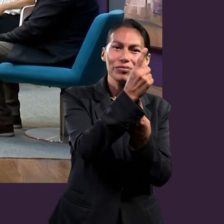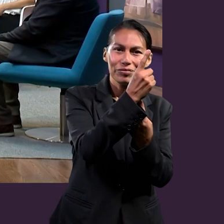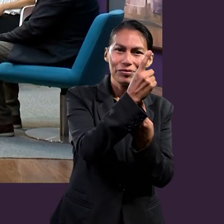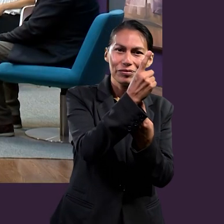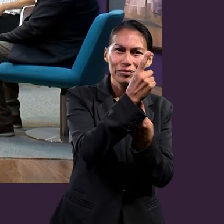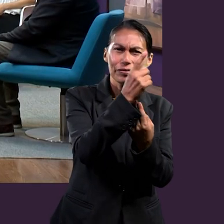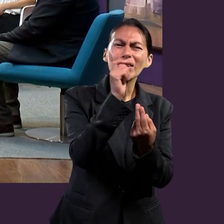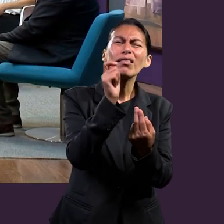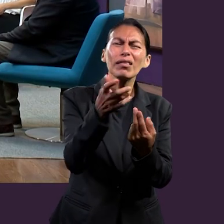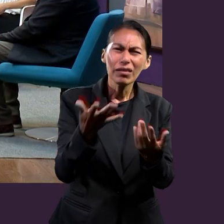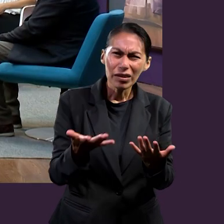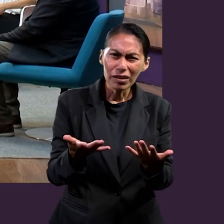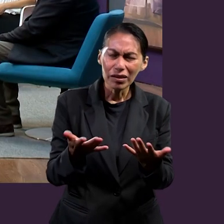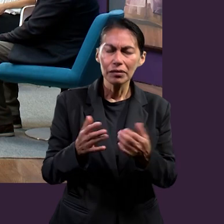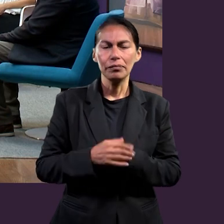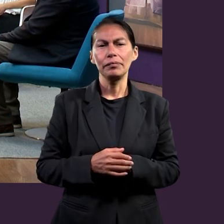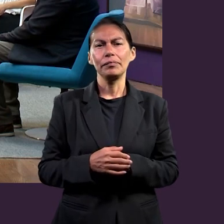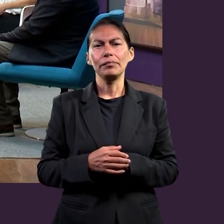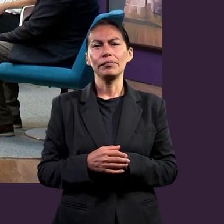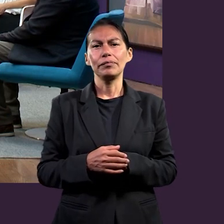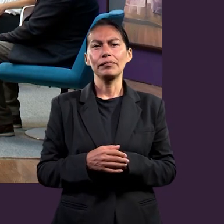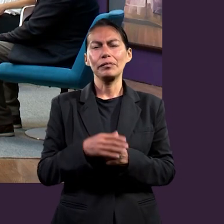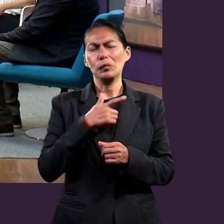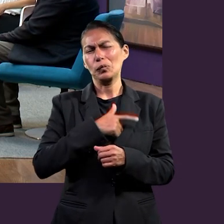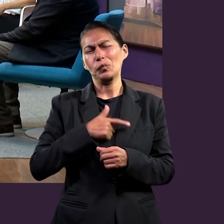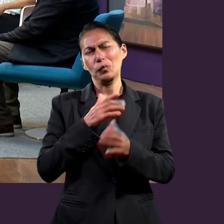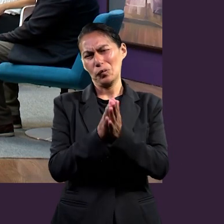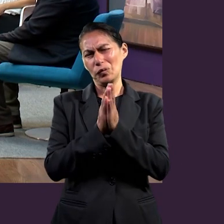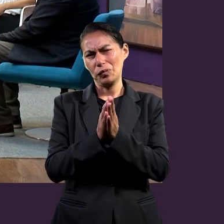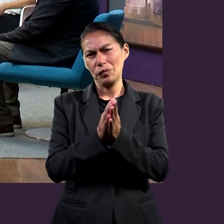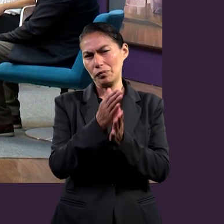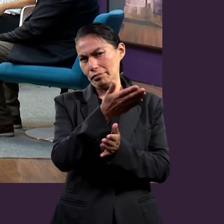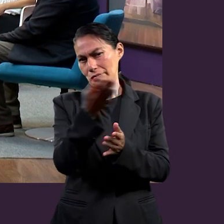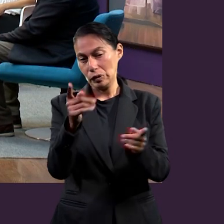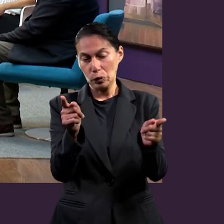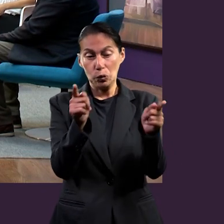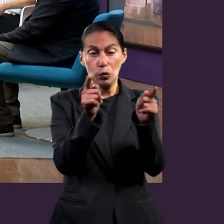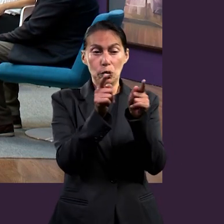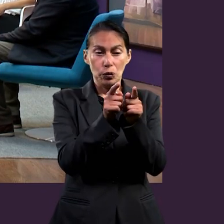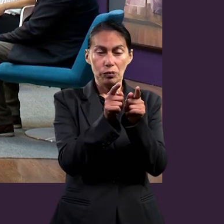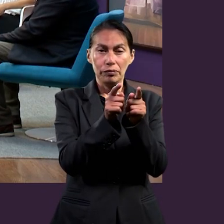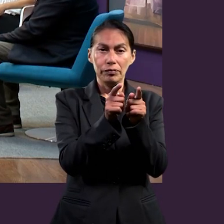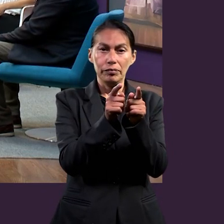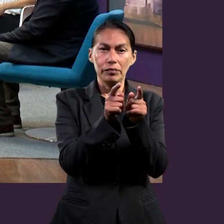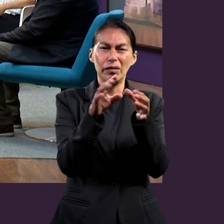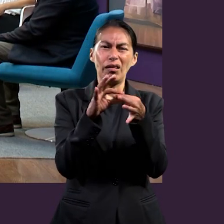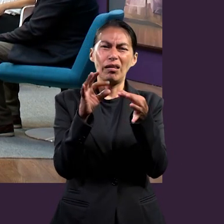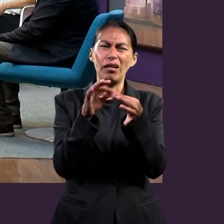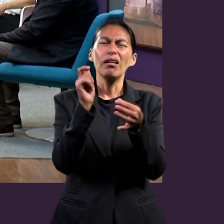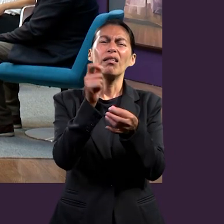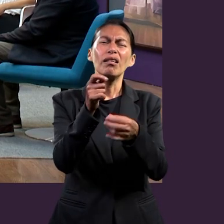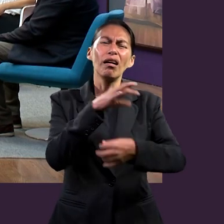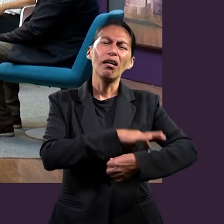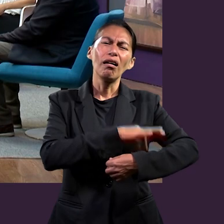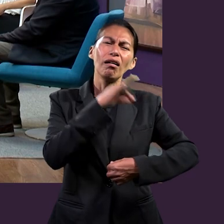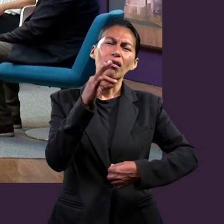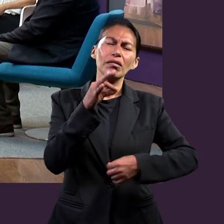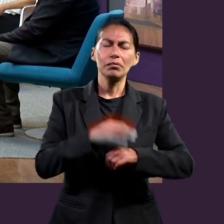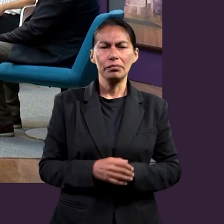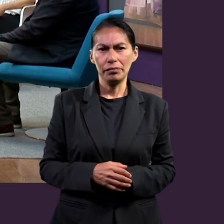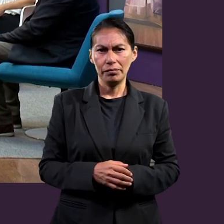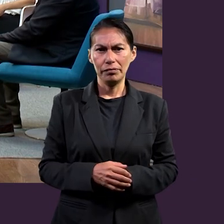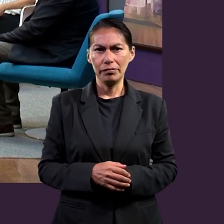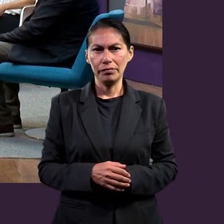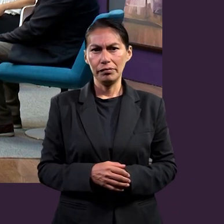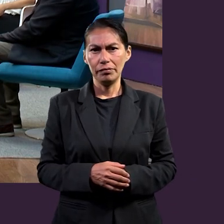Y es un concepto interesante. Me gustaría que en una frase, ya para ir cerrando nuestro repaso de la lección de Escuela Sabática